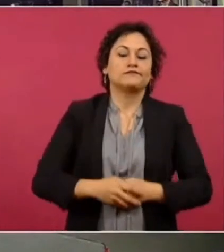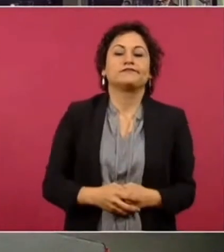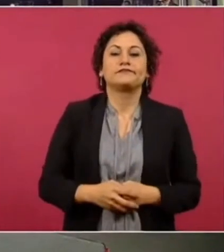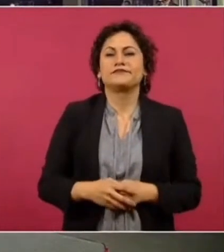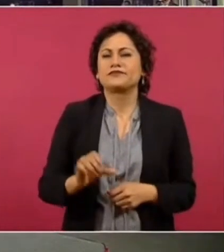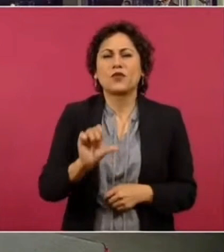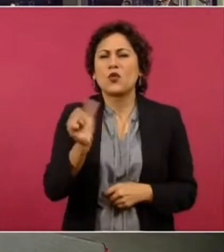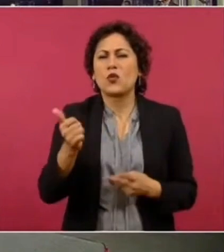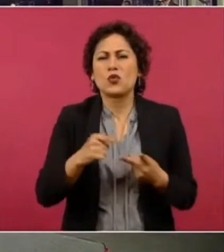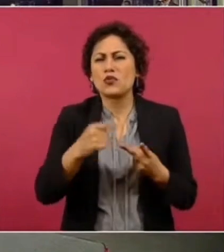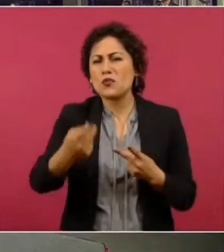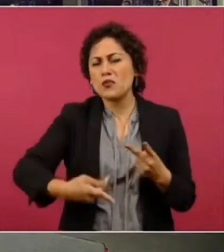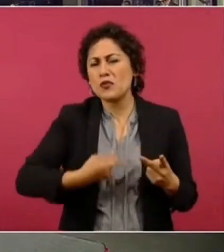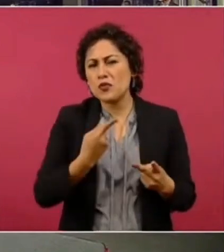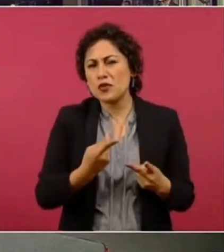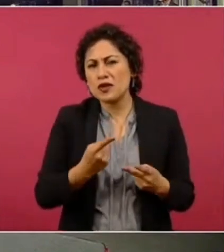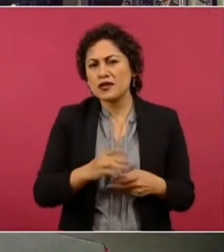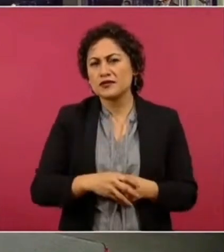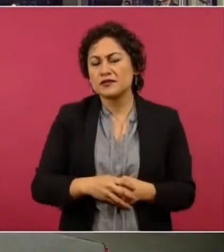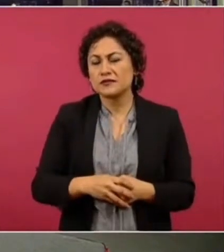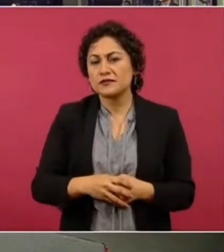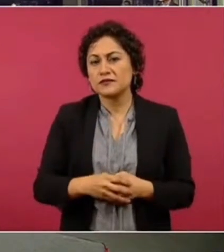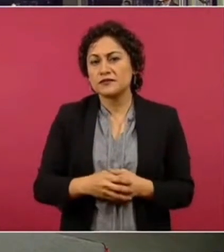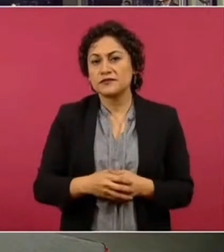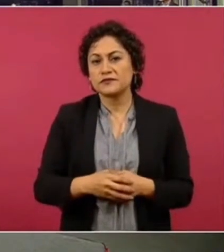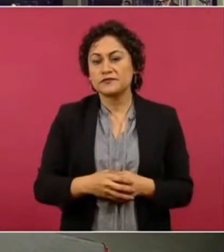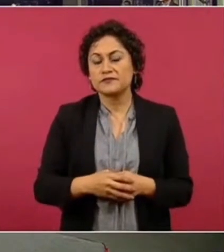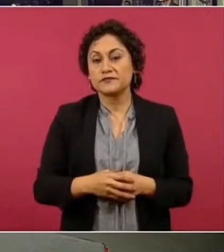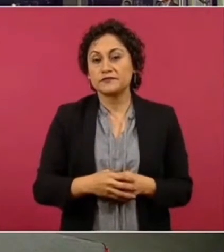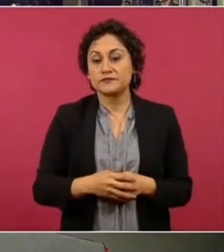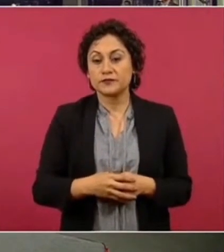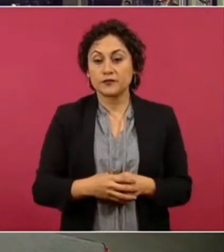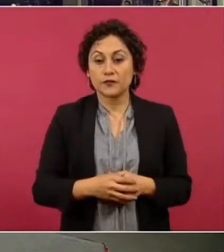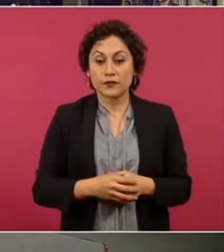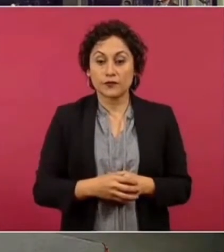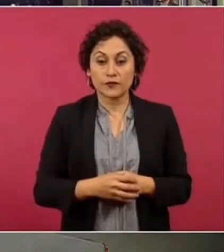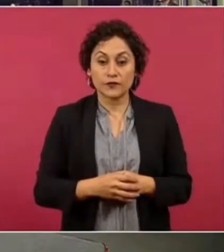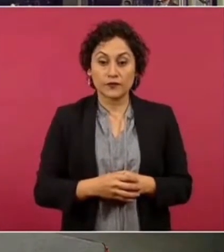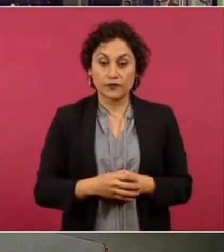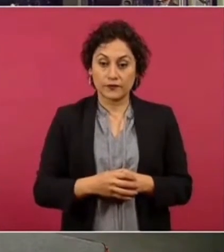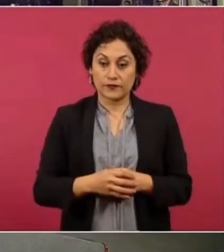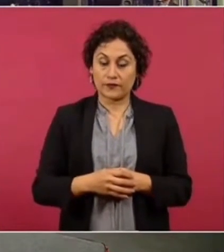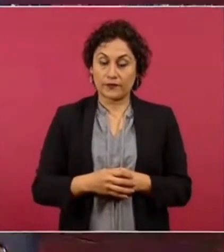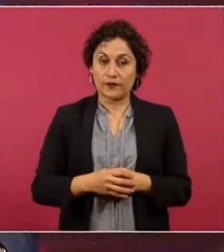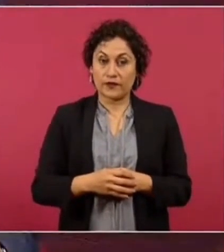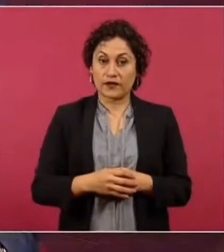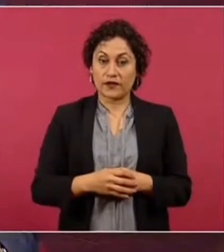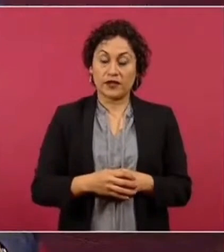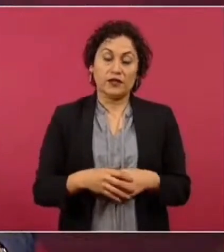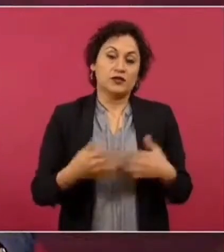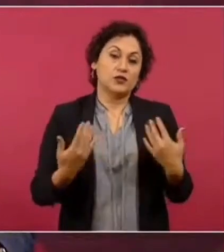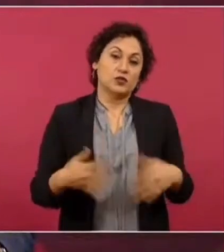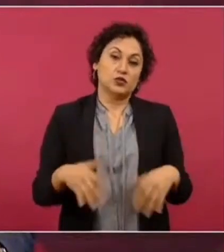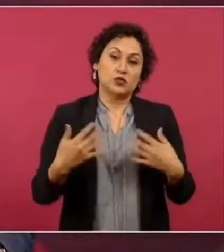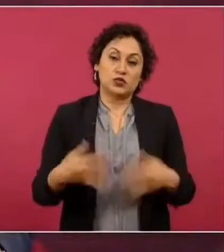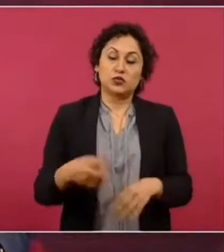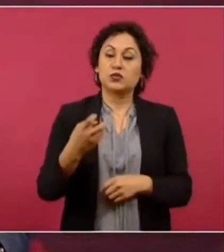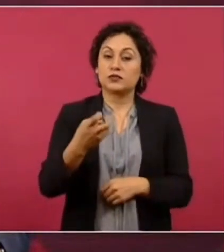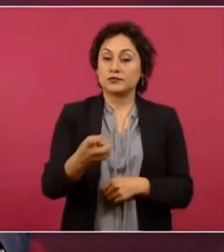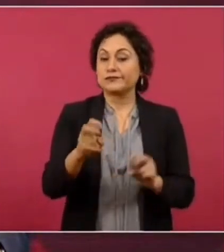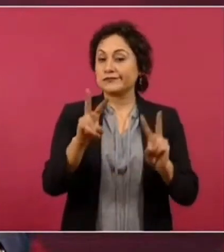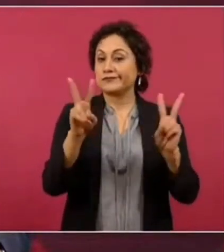Bueno, fue muy lamentable lo que